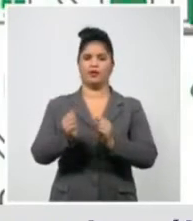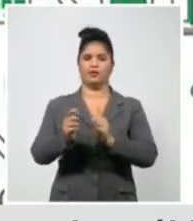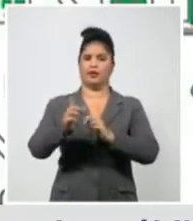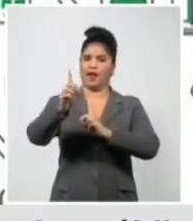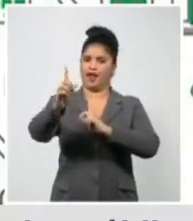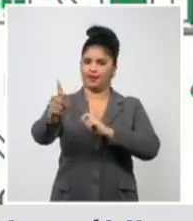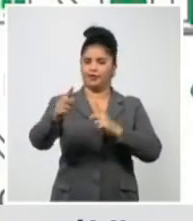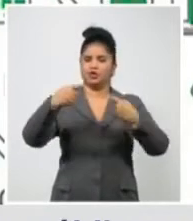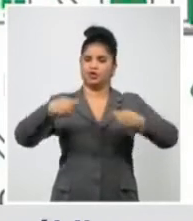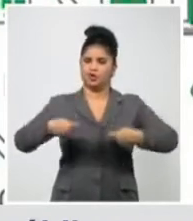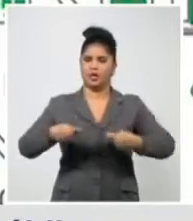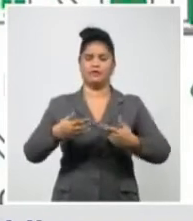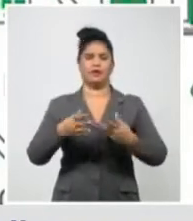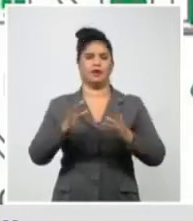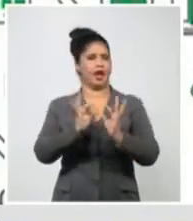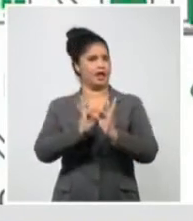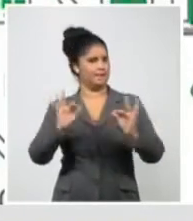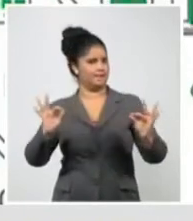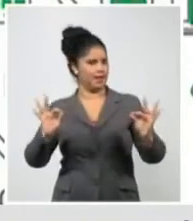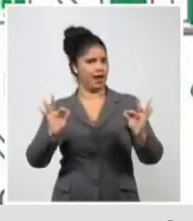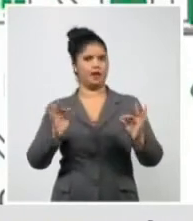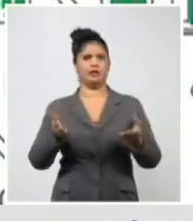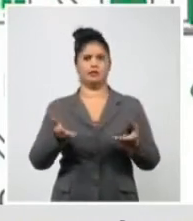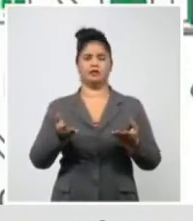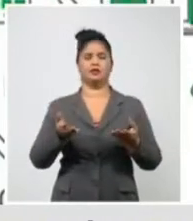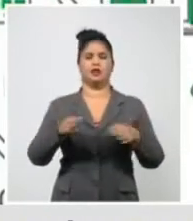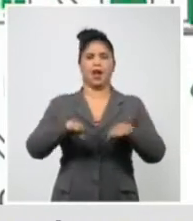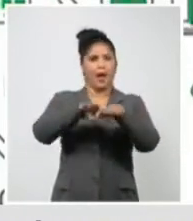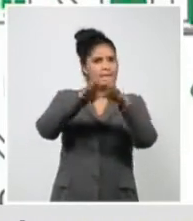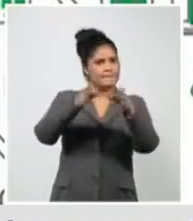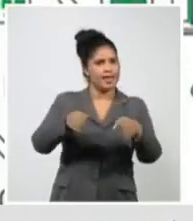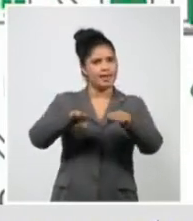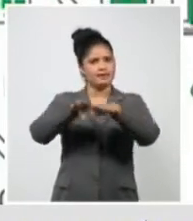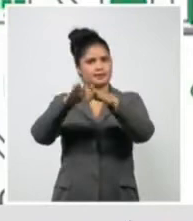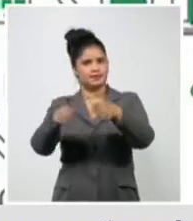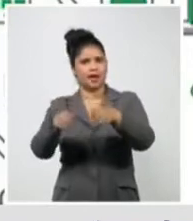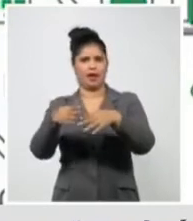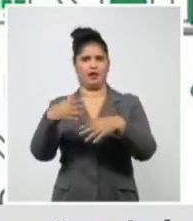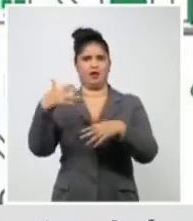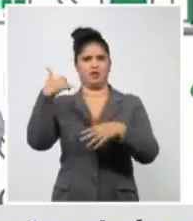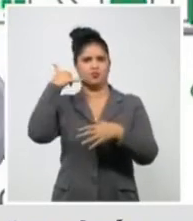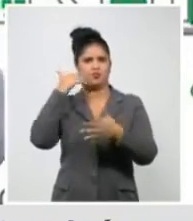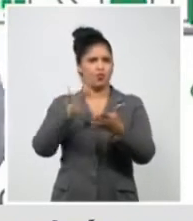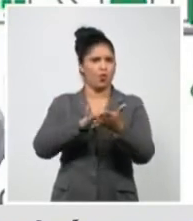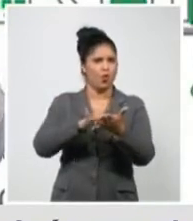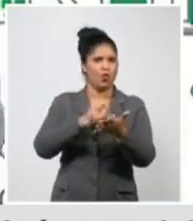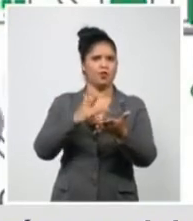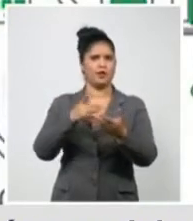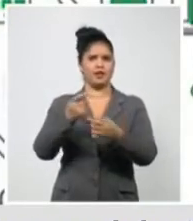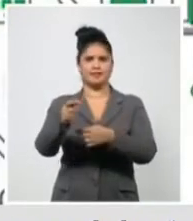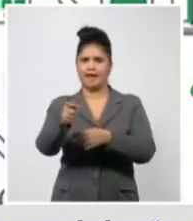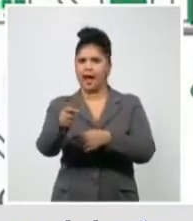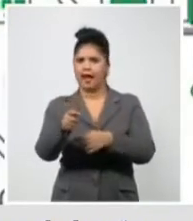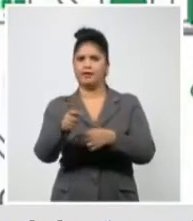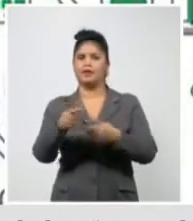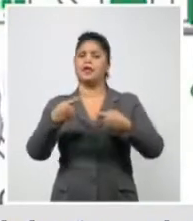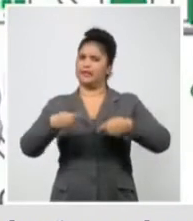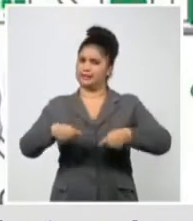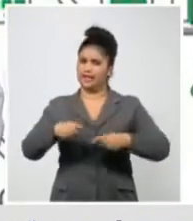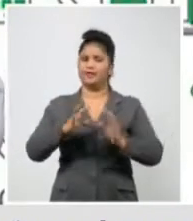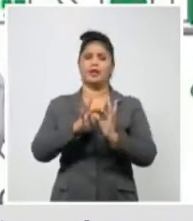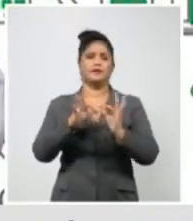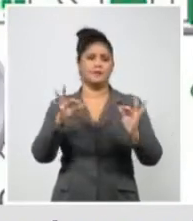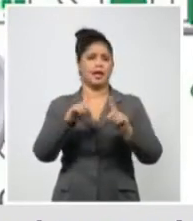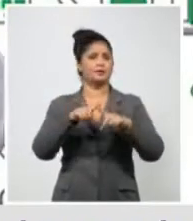limpieza y la higiene en las superficies. Es decir, podemos tener un virus que realmente produzca una